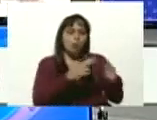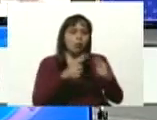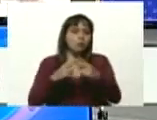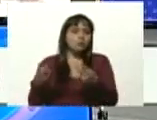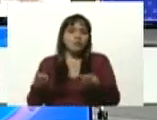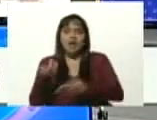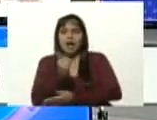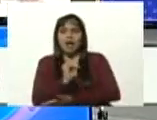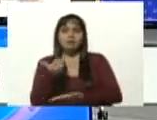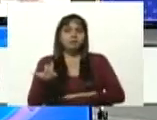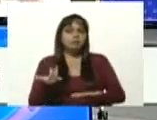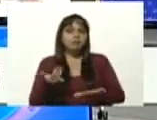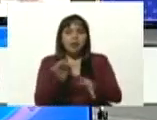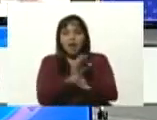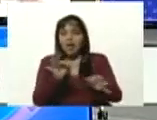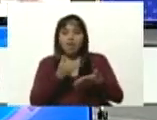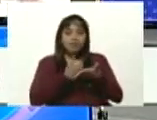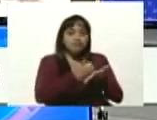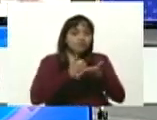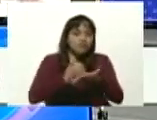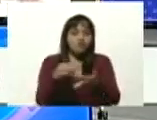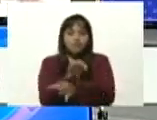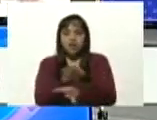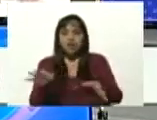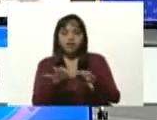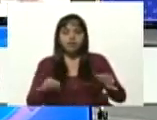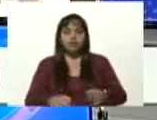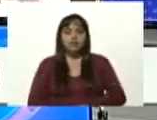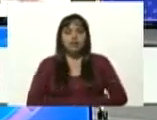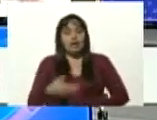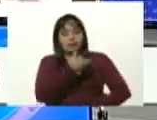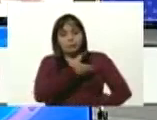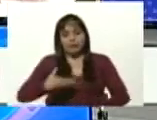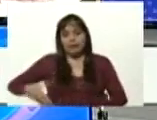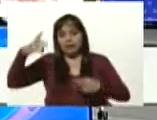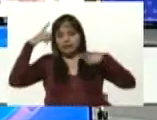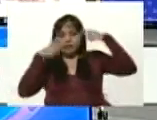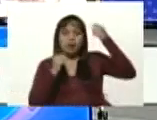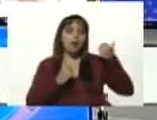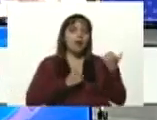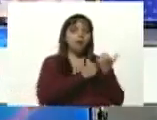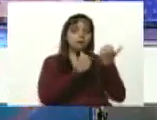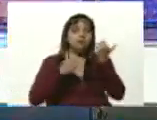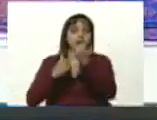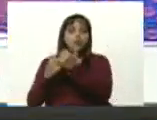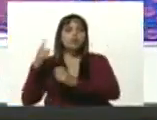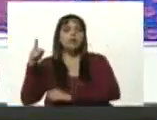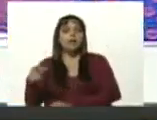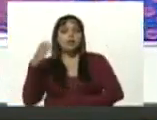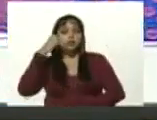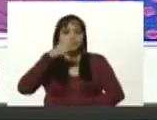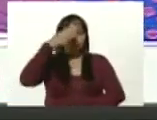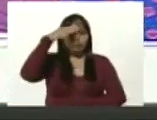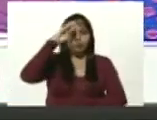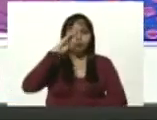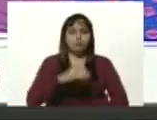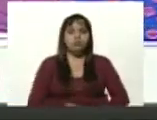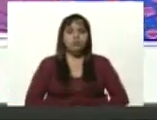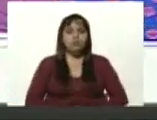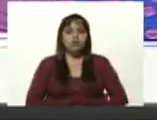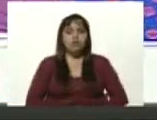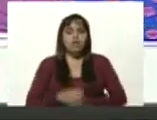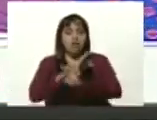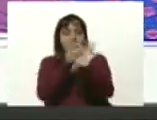no iba ni para la esquina. Y el comandante Chávez, con el apoyo del comandante Fidel Castro Ruz y del